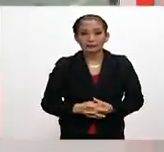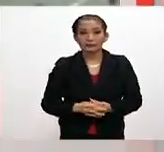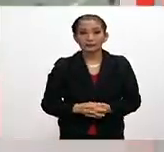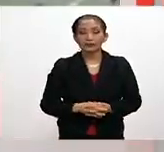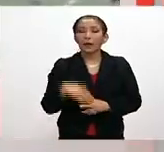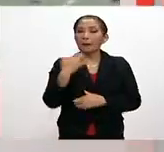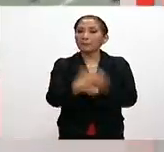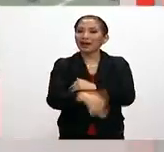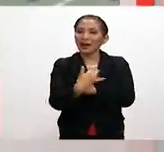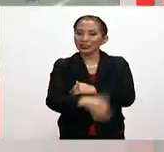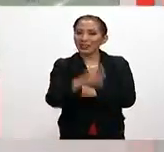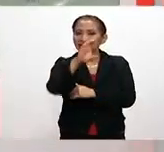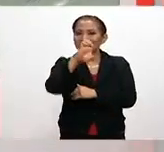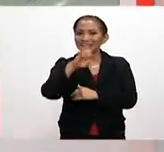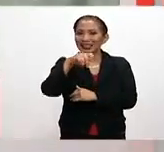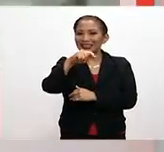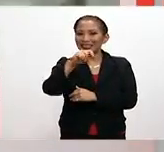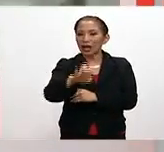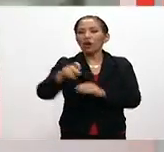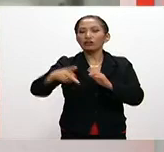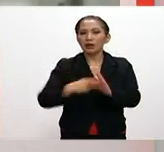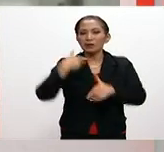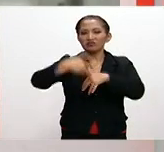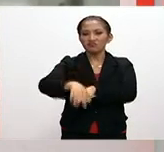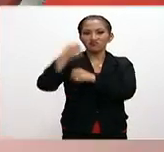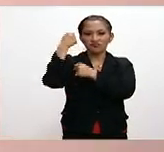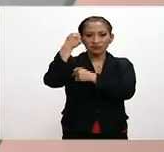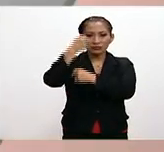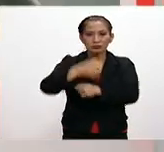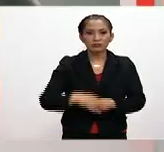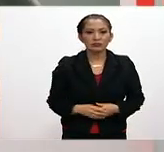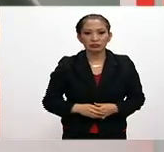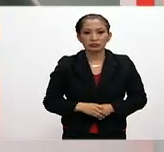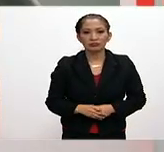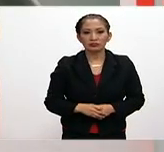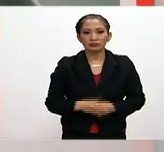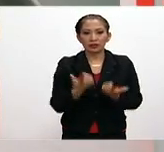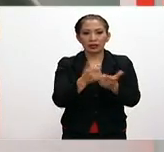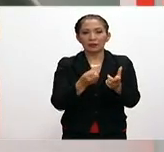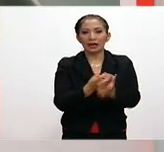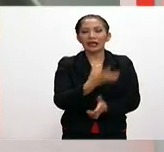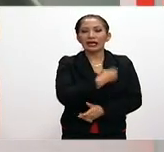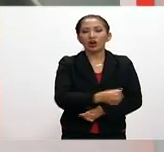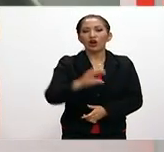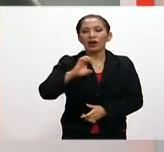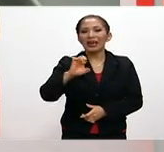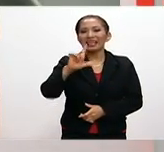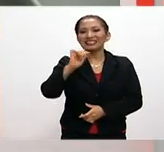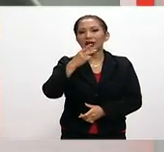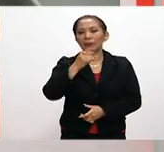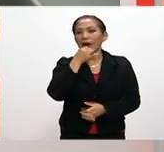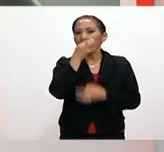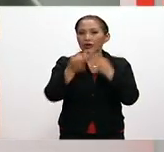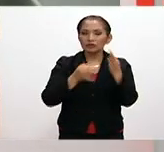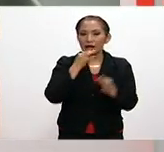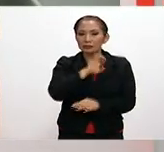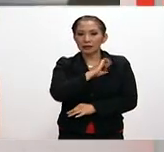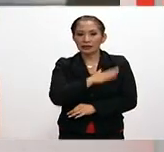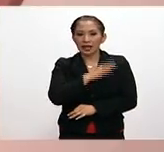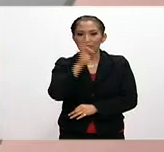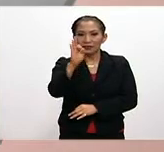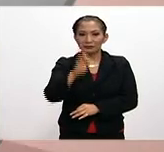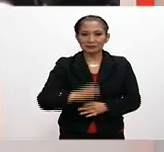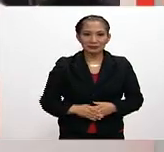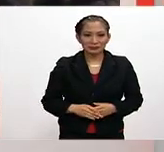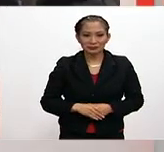Mientras tanto, la CENTE reanuda marchas. Liberan al hijo del Chapo Guzmán, informa la agencia española EFE.